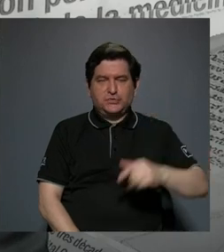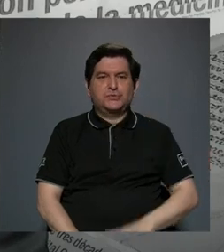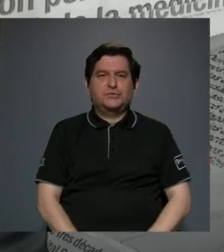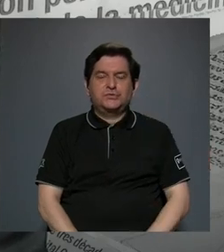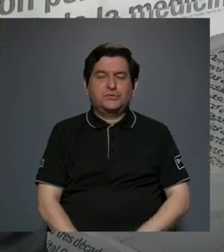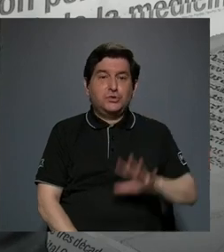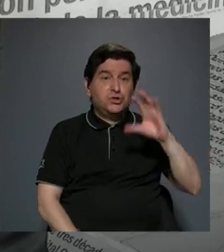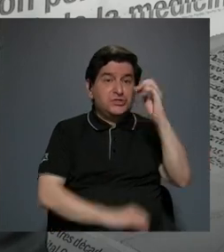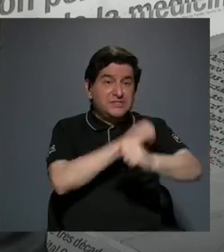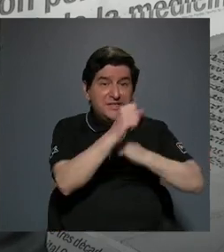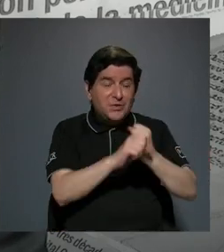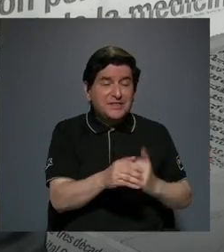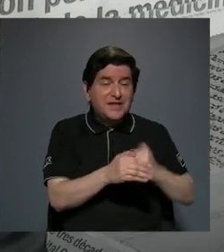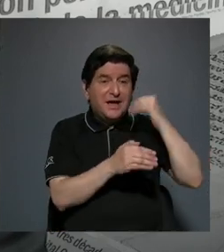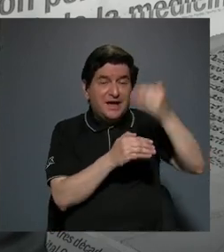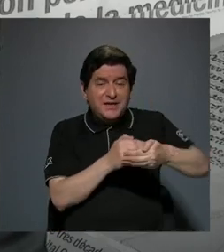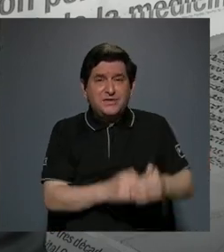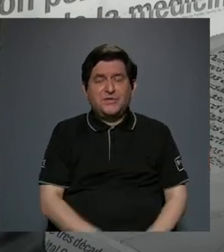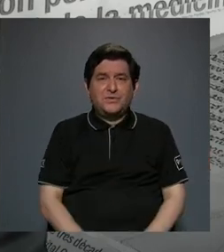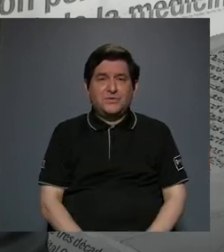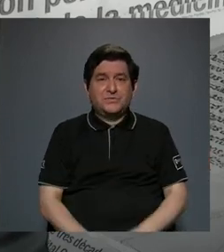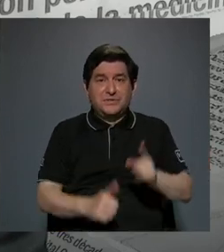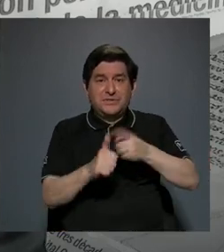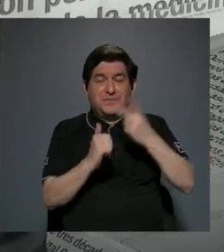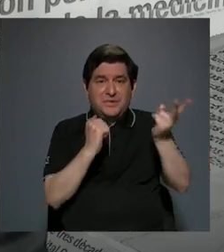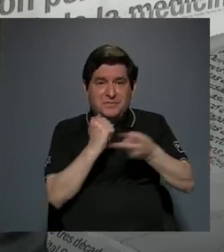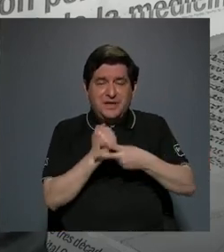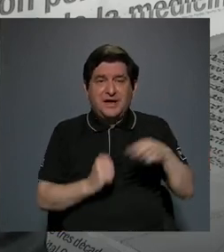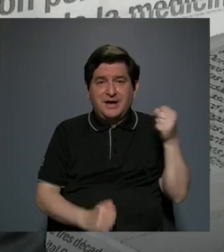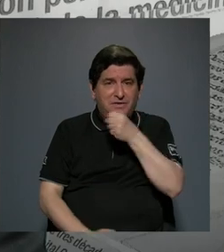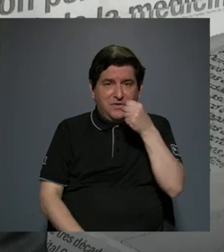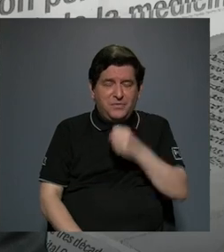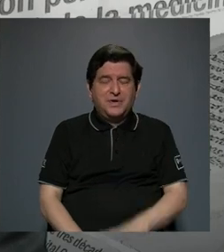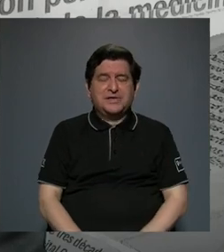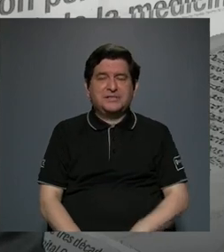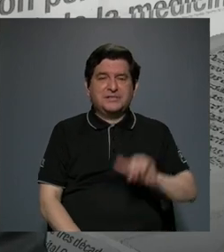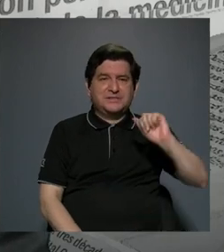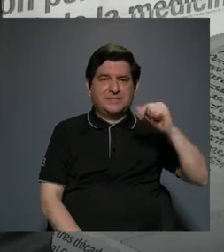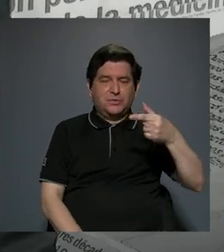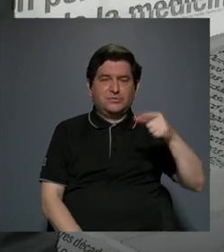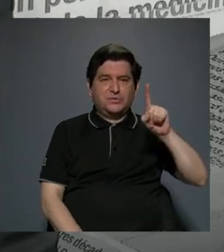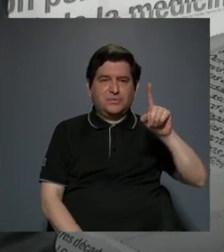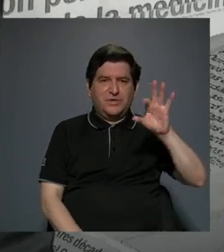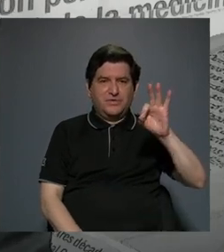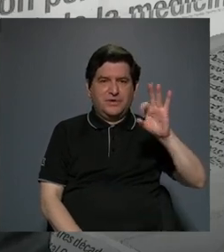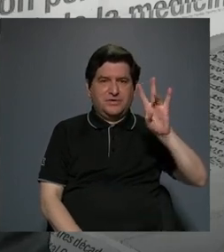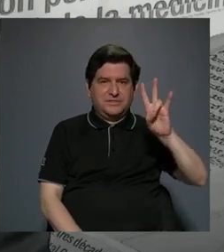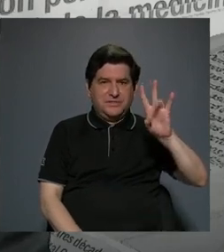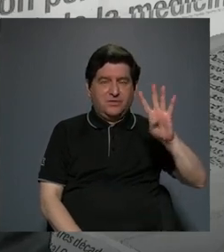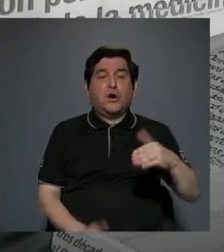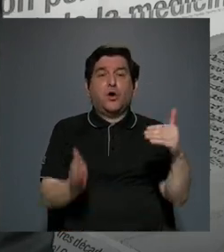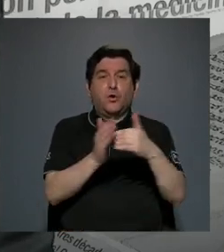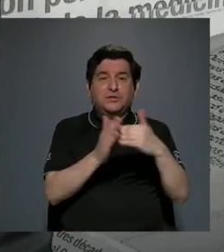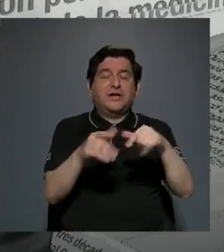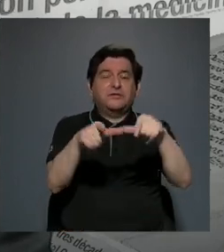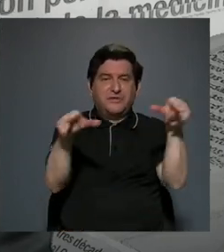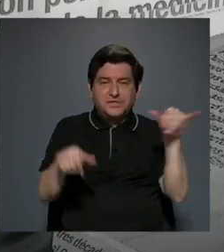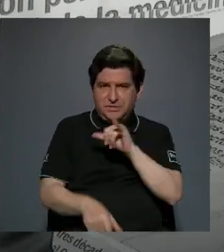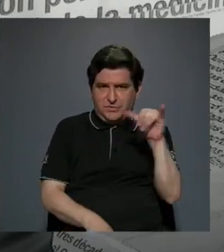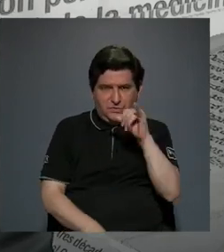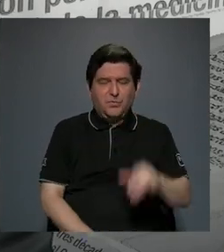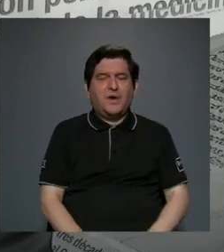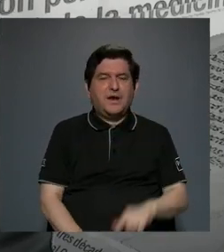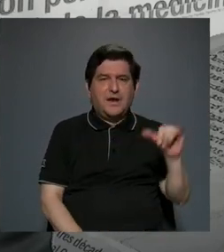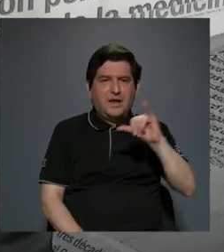50 años después de que se estrenó el coro en agosto del 74 vuelve el coro al mismo escenario con la